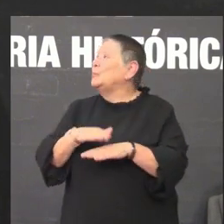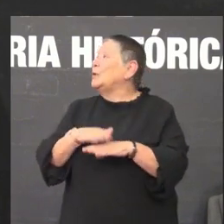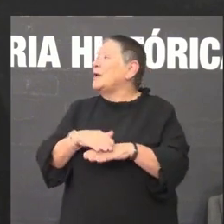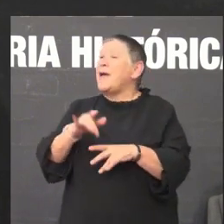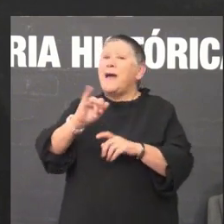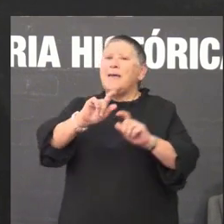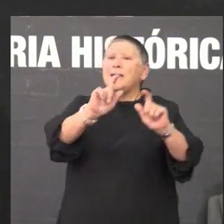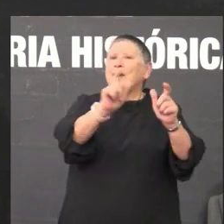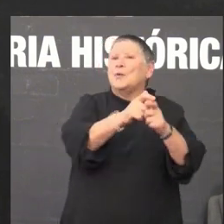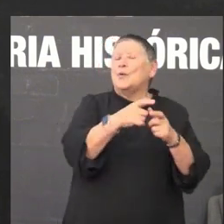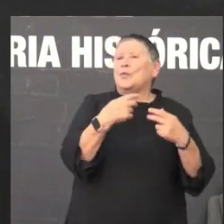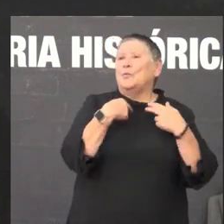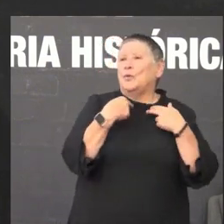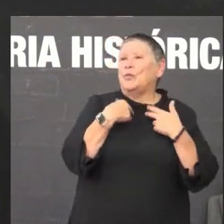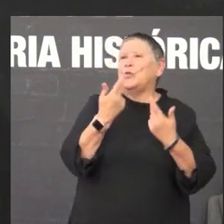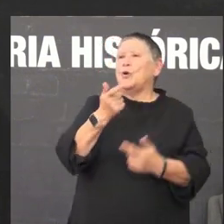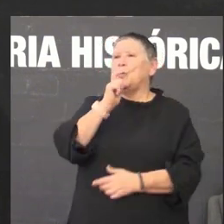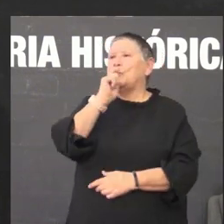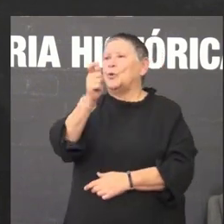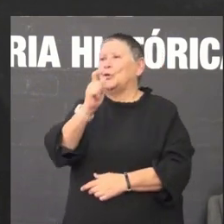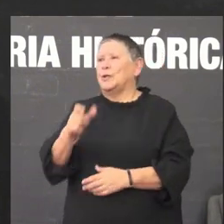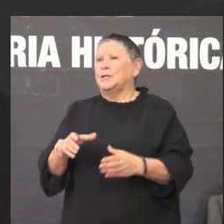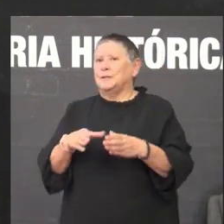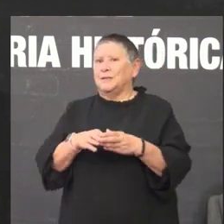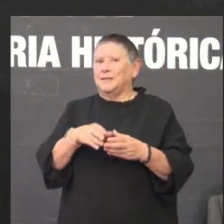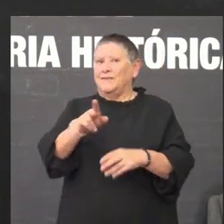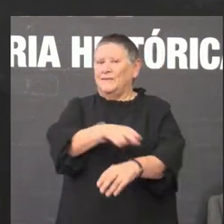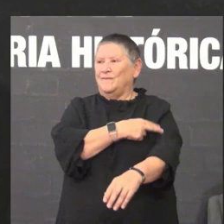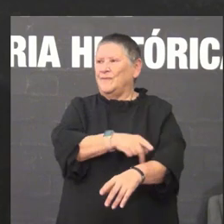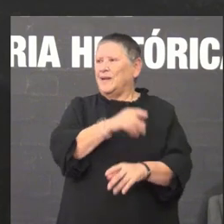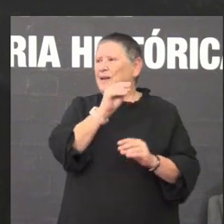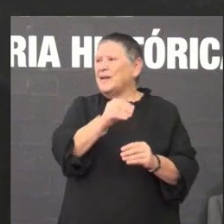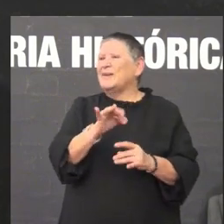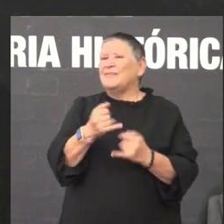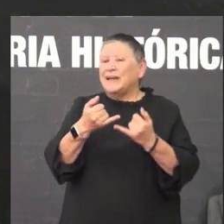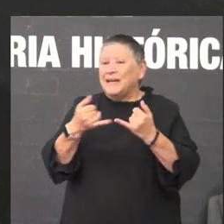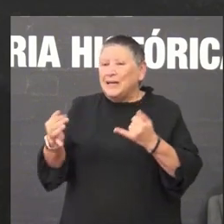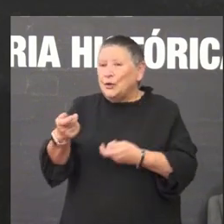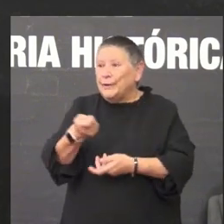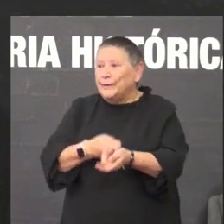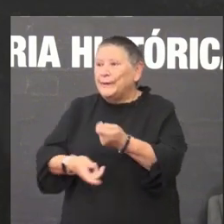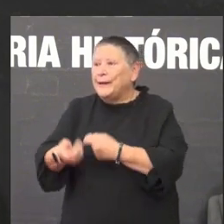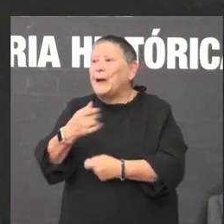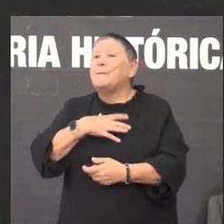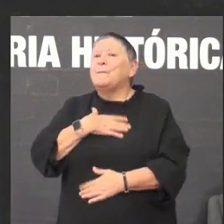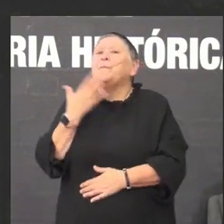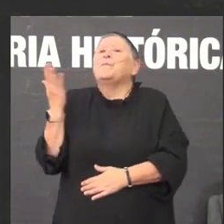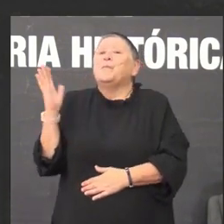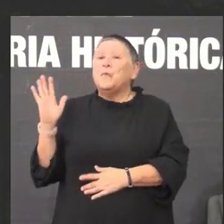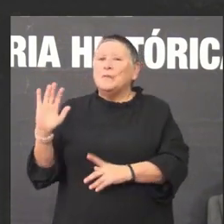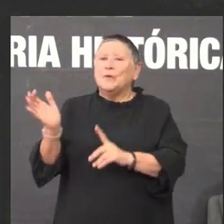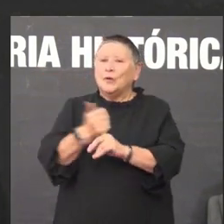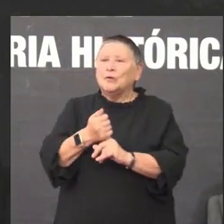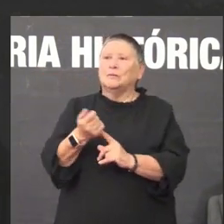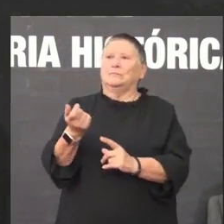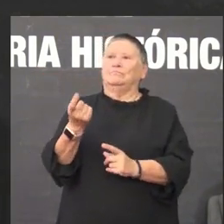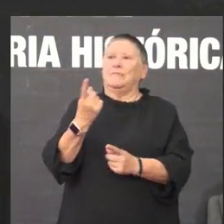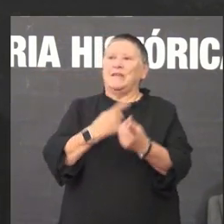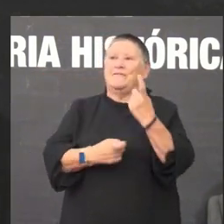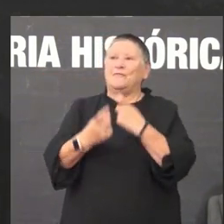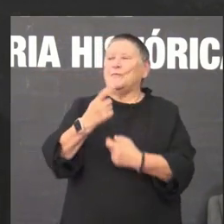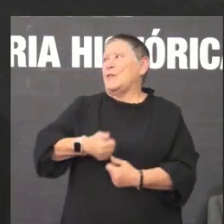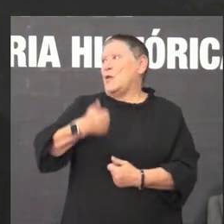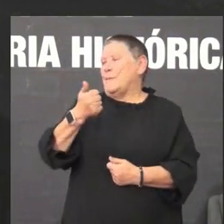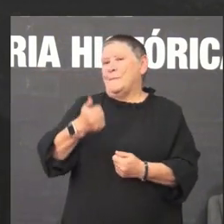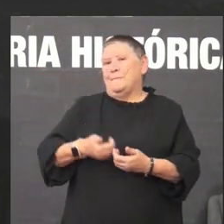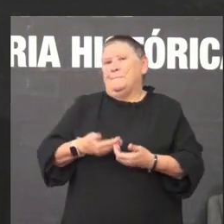Deputación esas protestas dos propios franquistas marcanos un fio do que tirar e do cal poderemos chegar a encontrar información moito máis